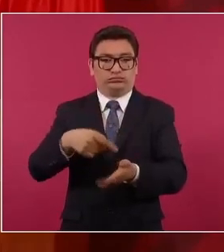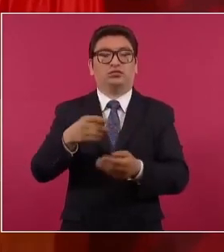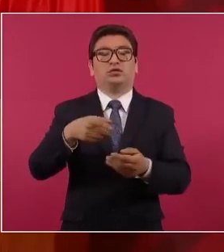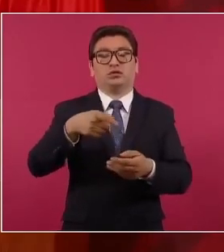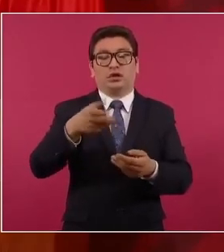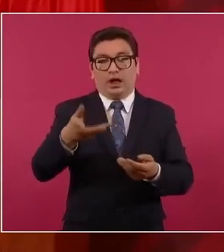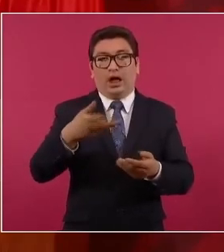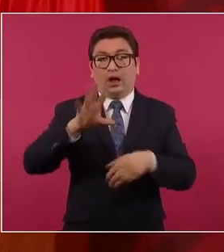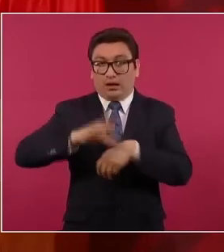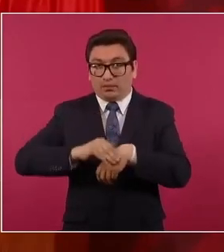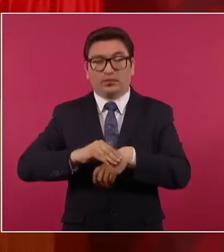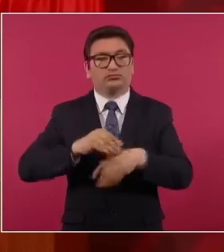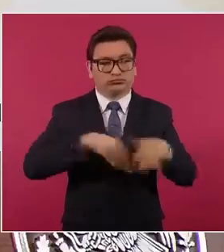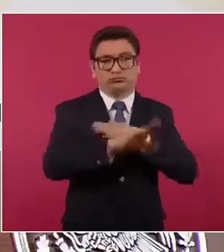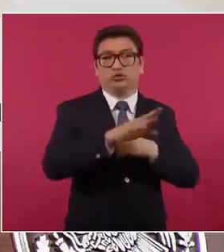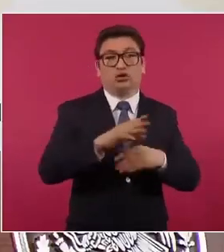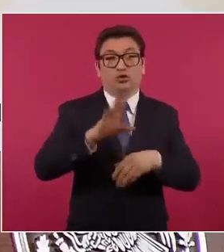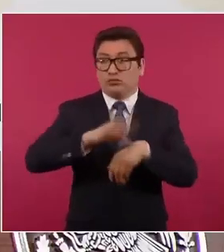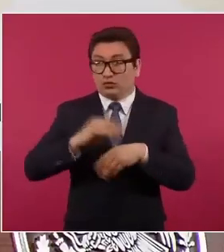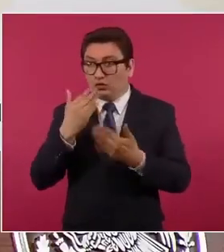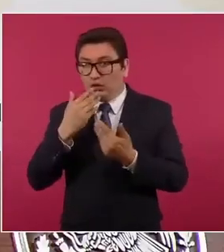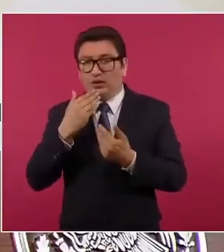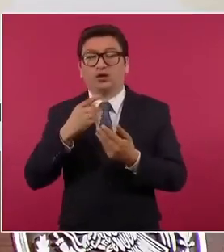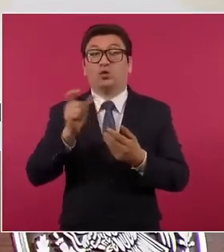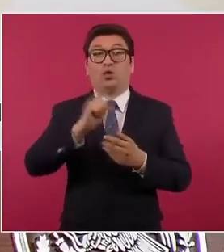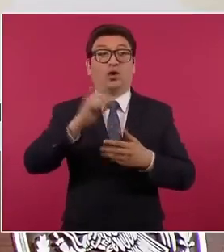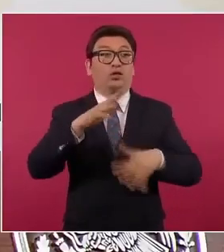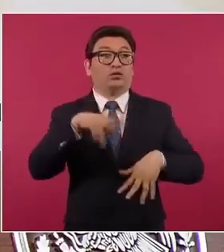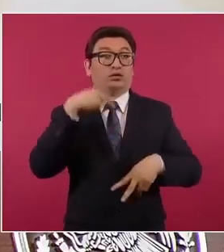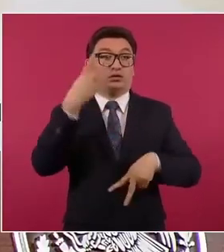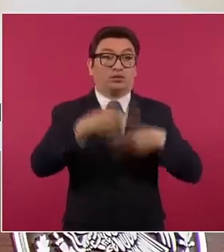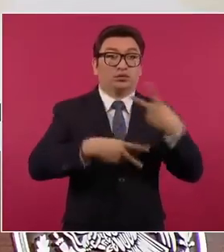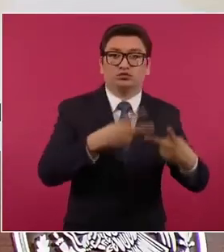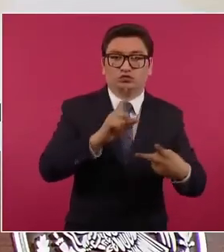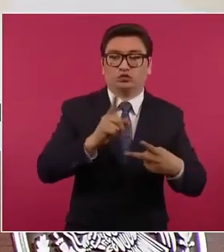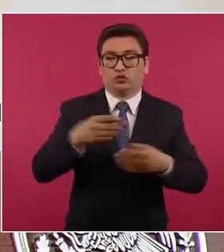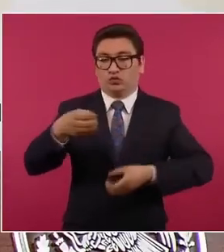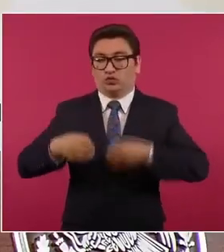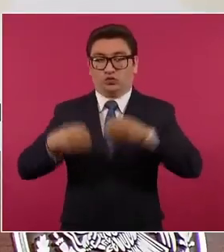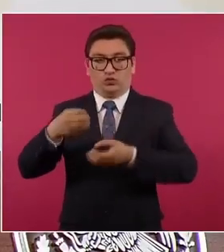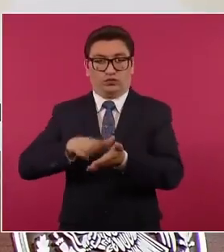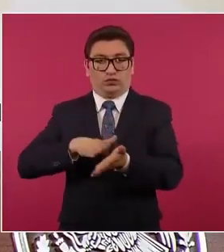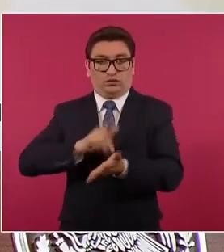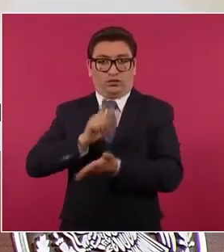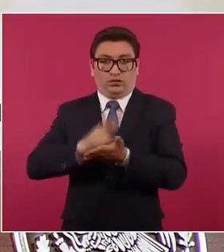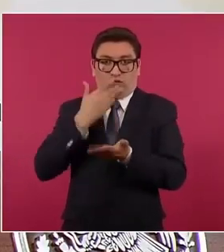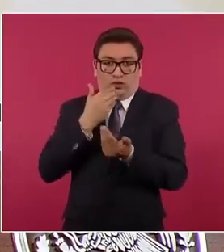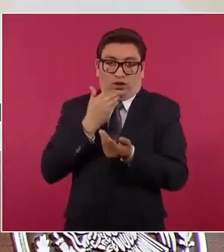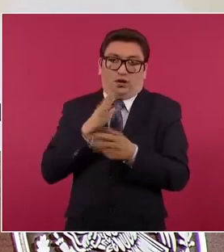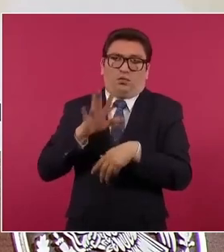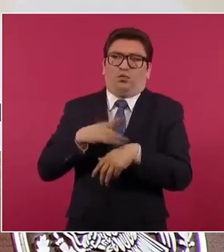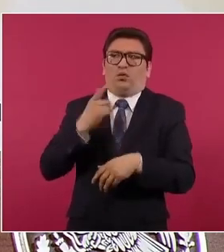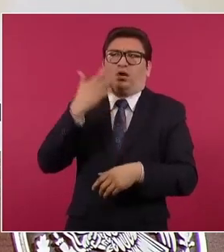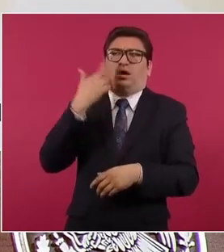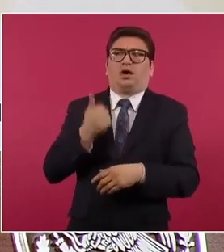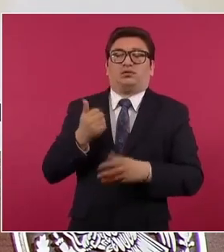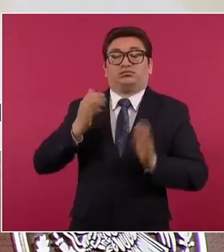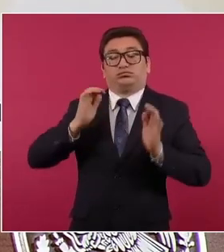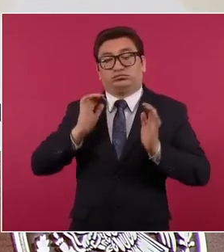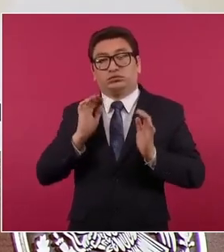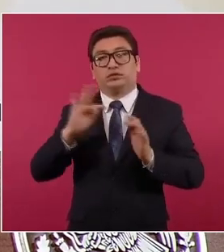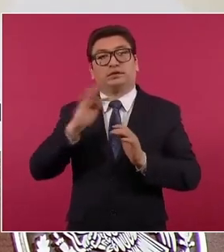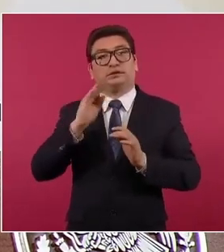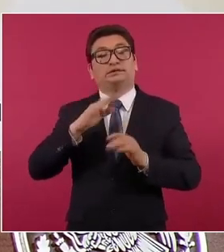como aquí se ha dado cuenta, por falta de órdenes de jueces que por razones que se desconocen o se puede presumir